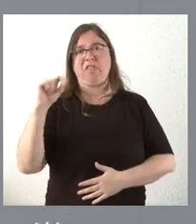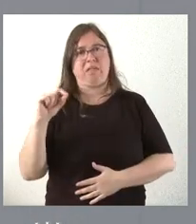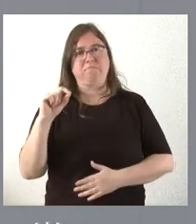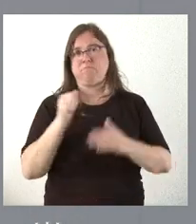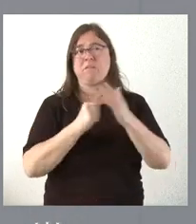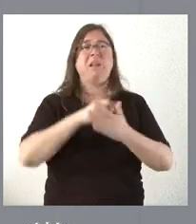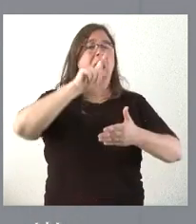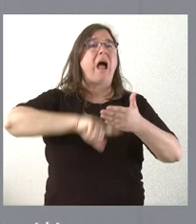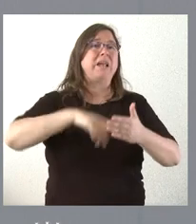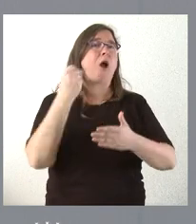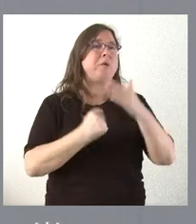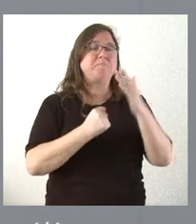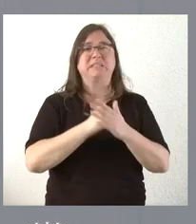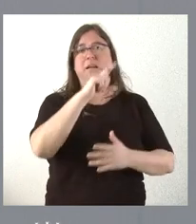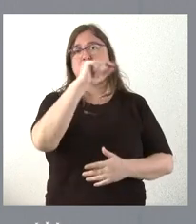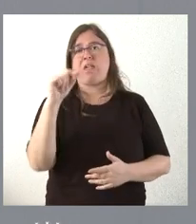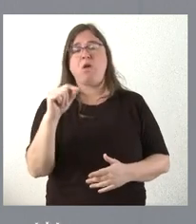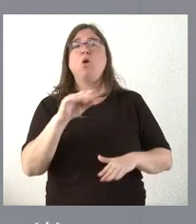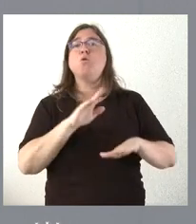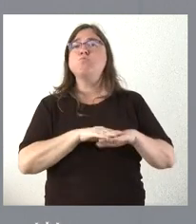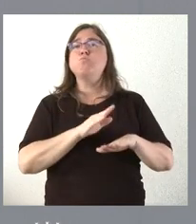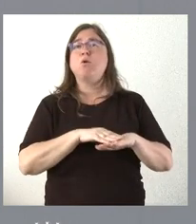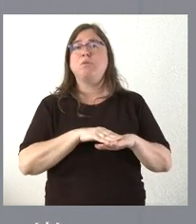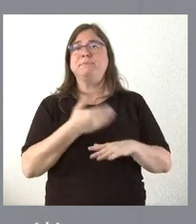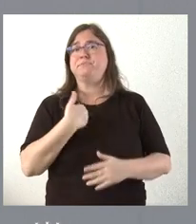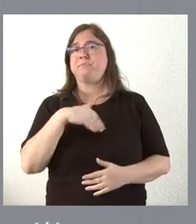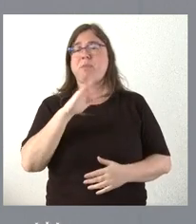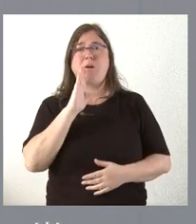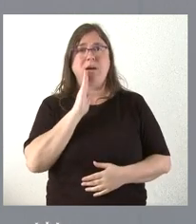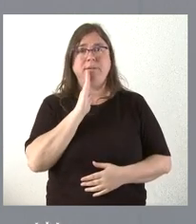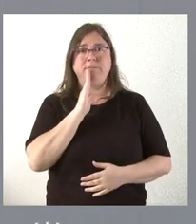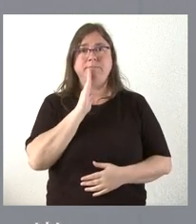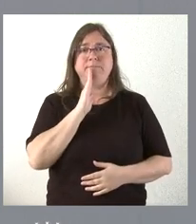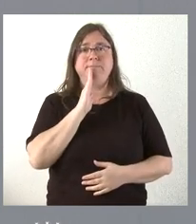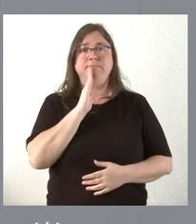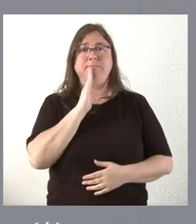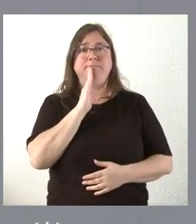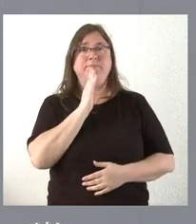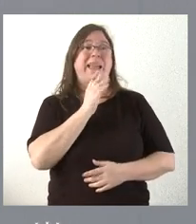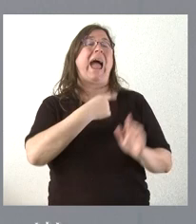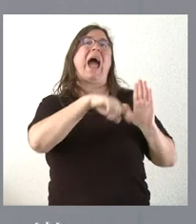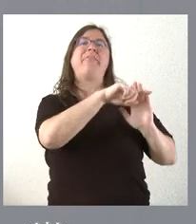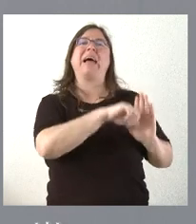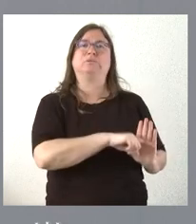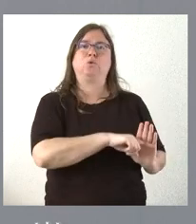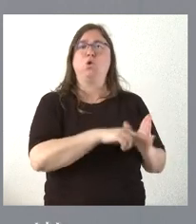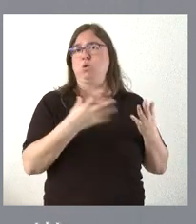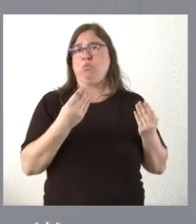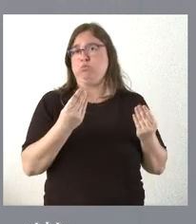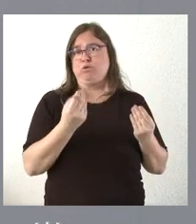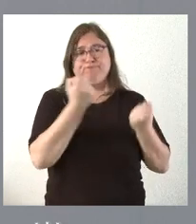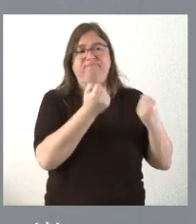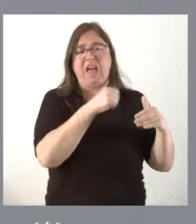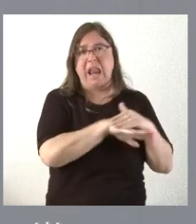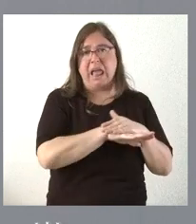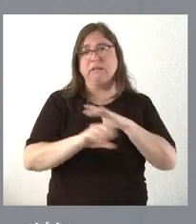para los jóvenes, bien porque del número de registros catastrales muchos son garajes